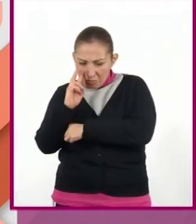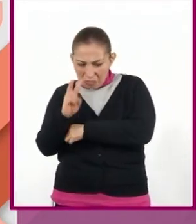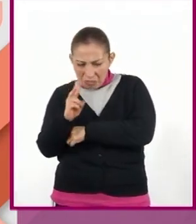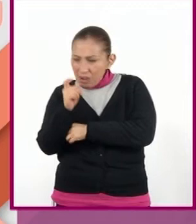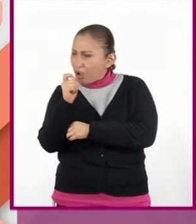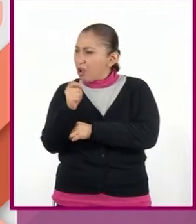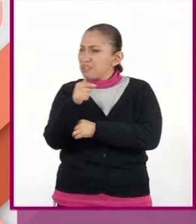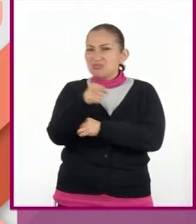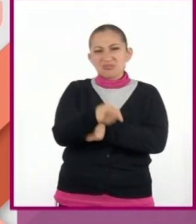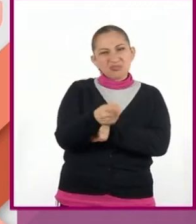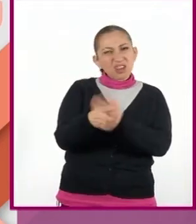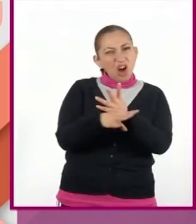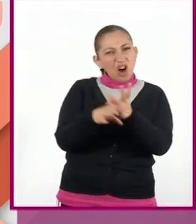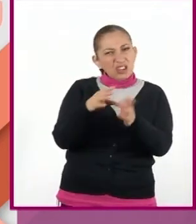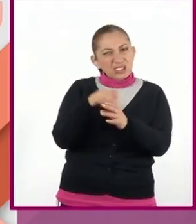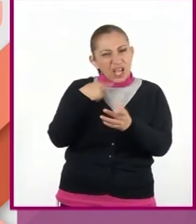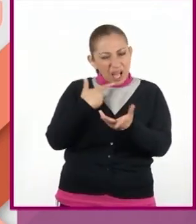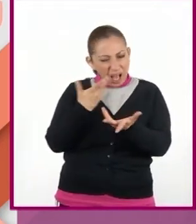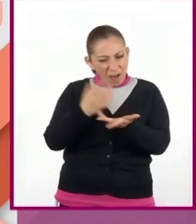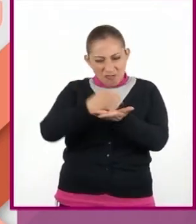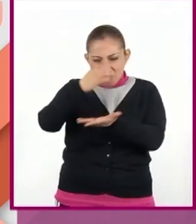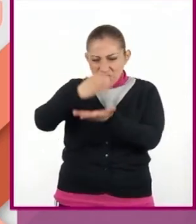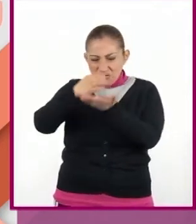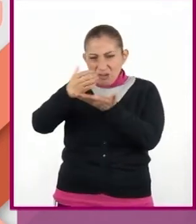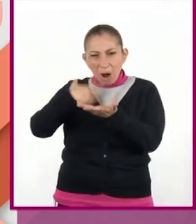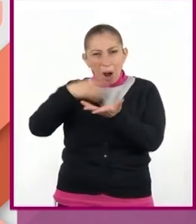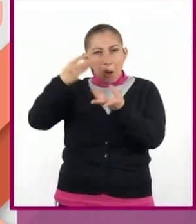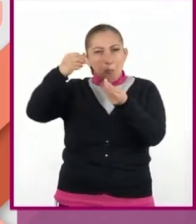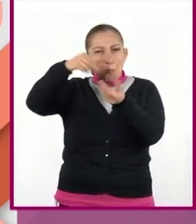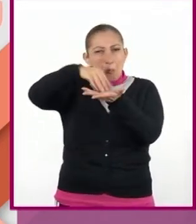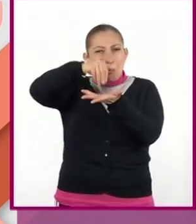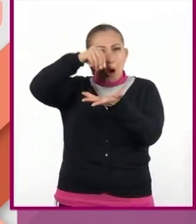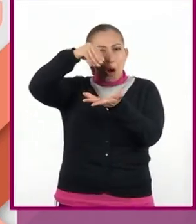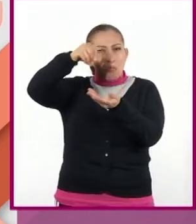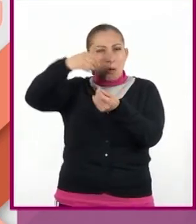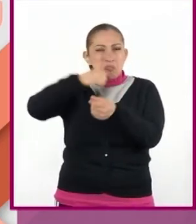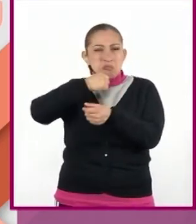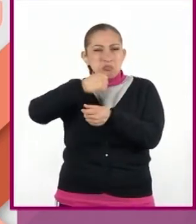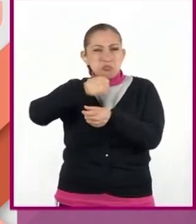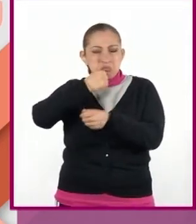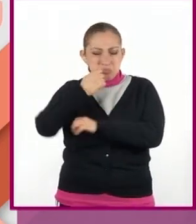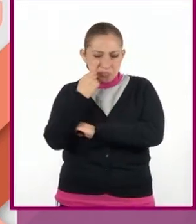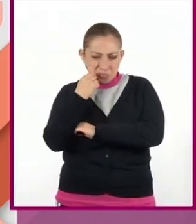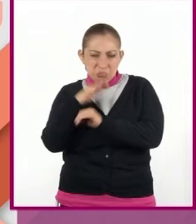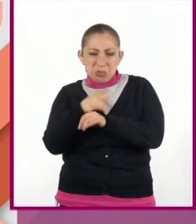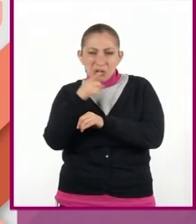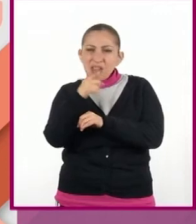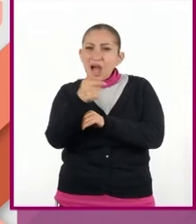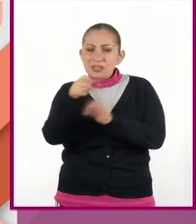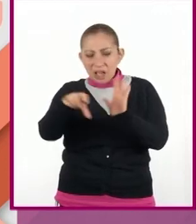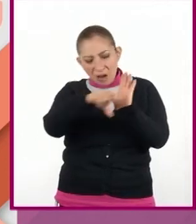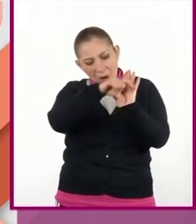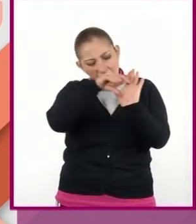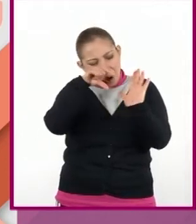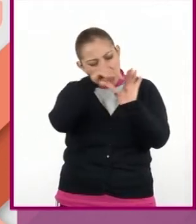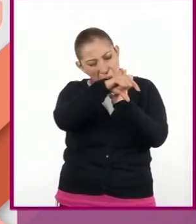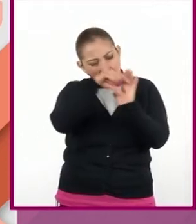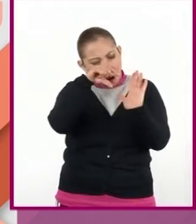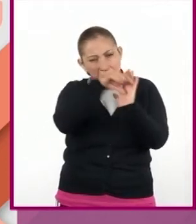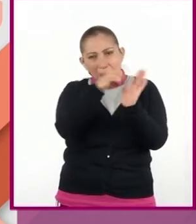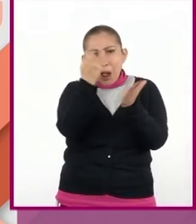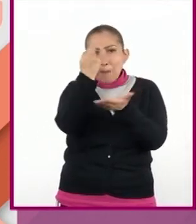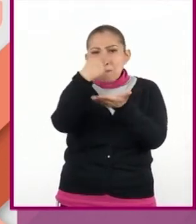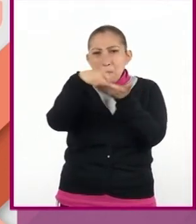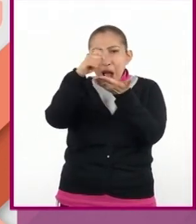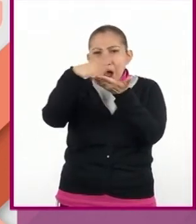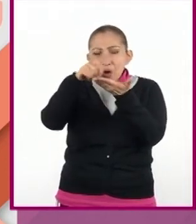podría significar esa extraña cantidad de frascos cubiertos con polvo viejo? ¿Por qué tenían esas etiquetitas escritas a mano